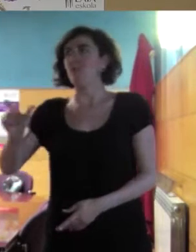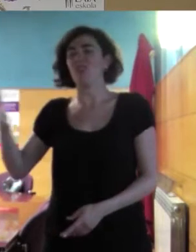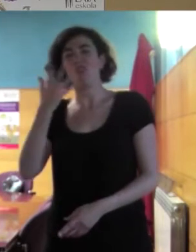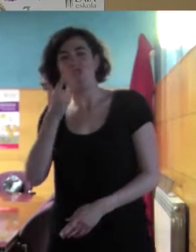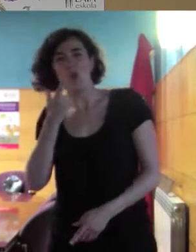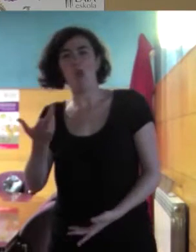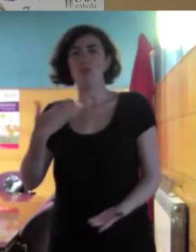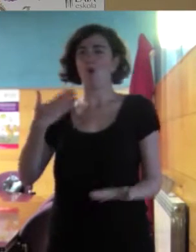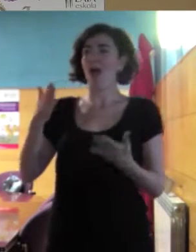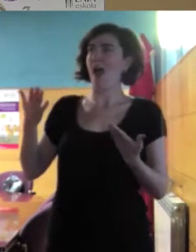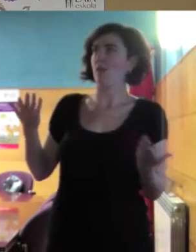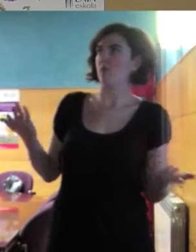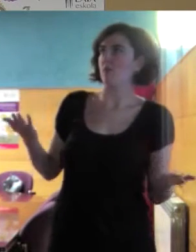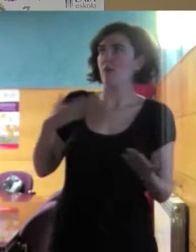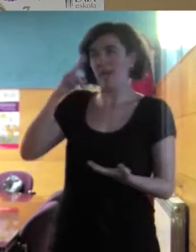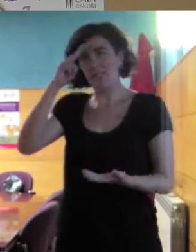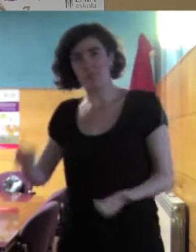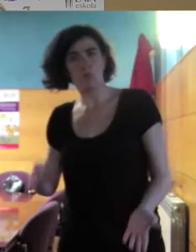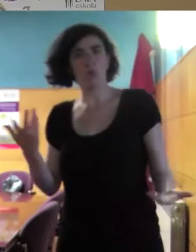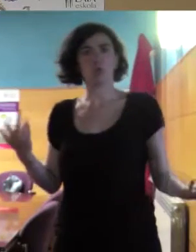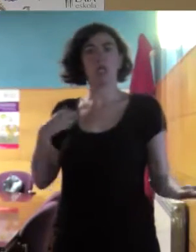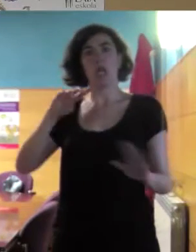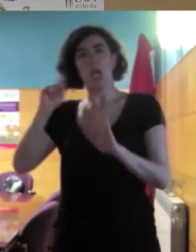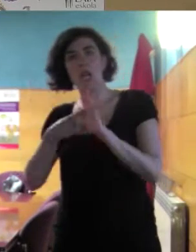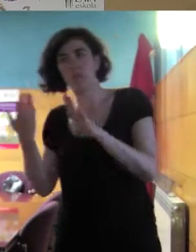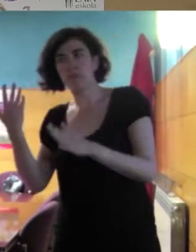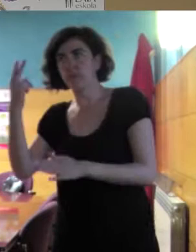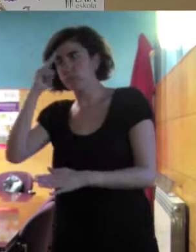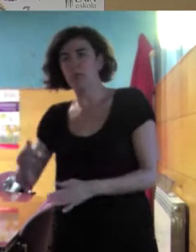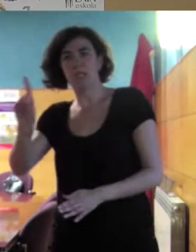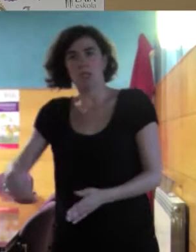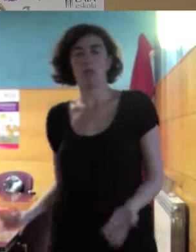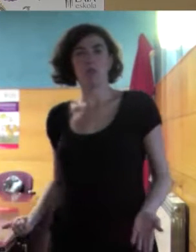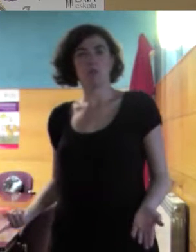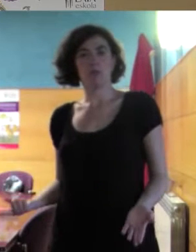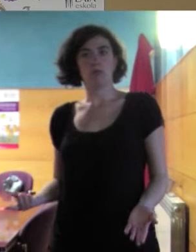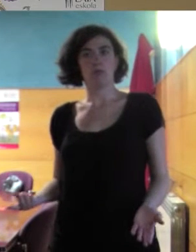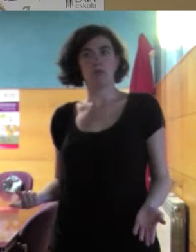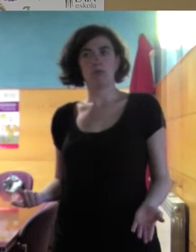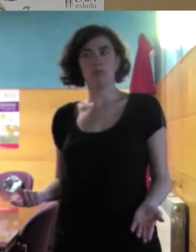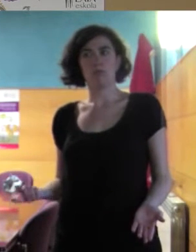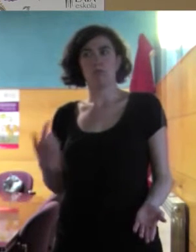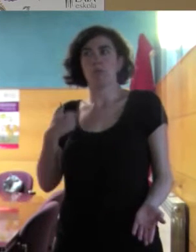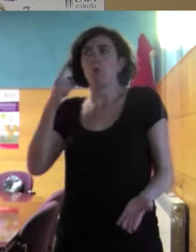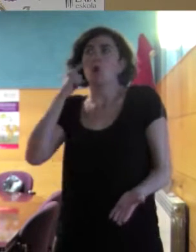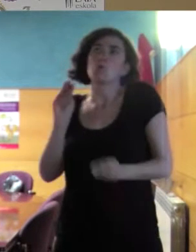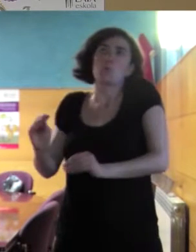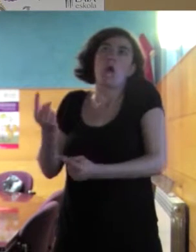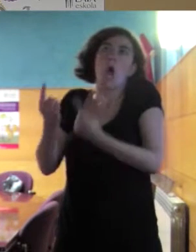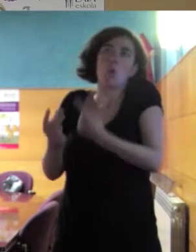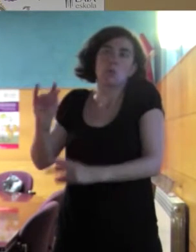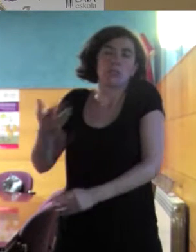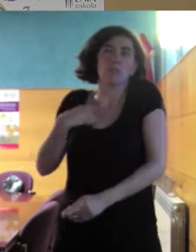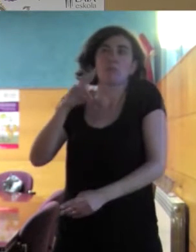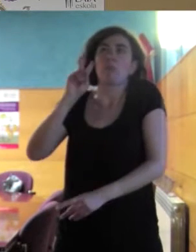y ser amable, y por supuesto respetar la ley, y cómo no, y hacer algunas cosas que hacen allí también, y conocer el